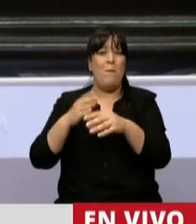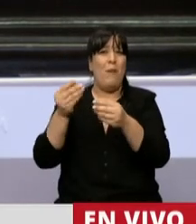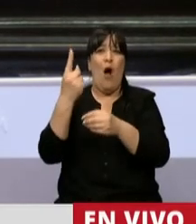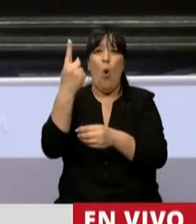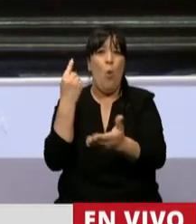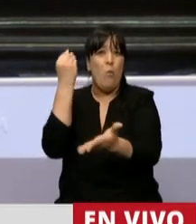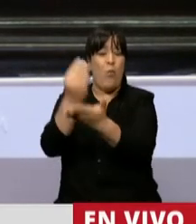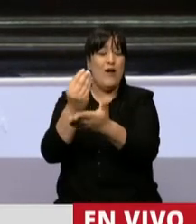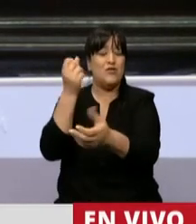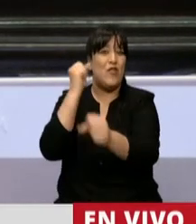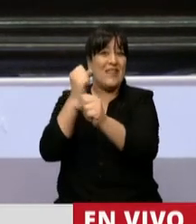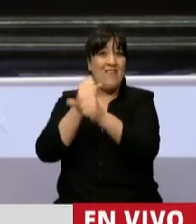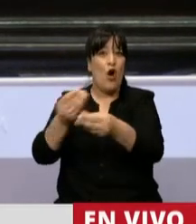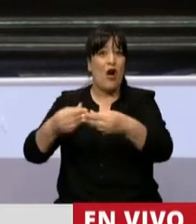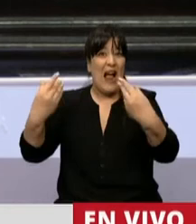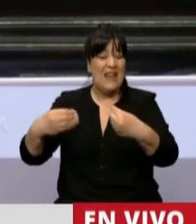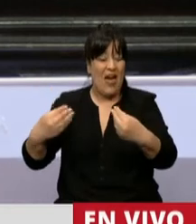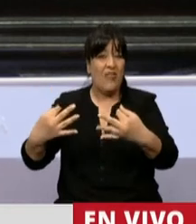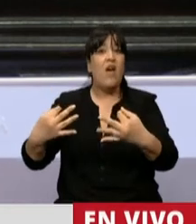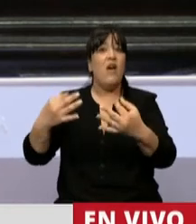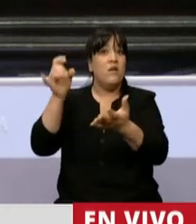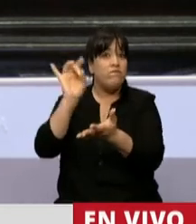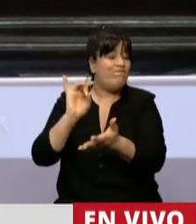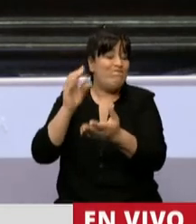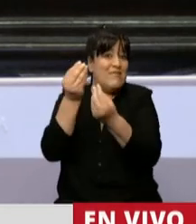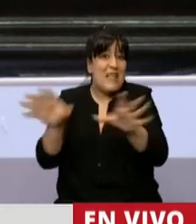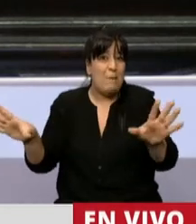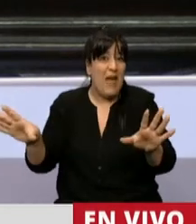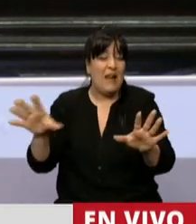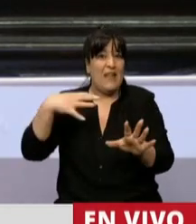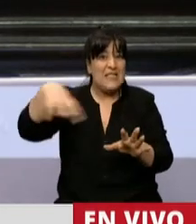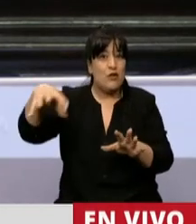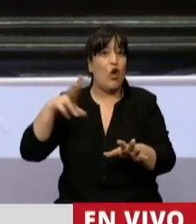un puesto de trabajo de calidad en blanco en el sector privado.